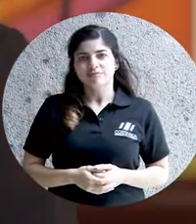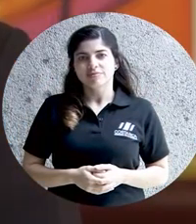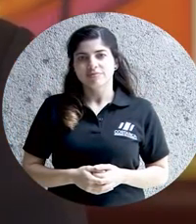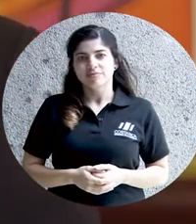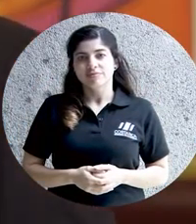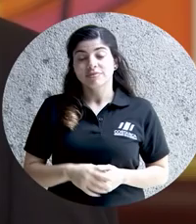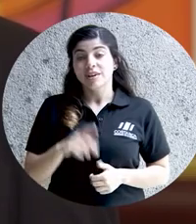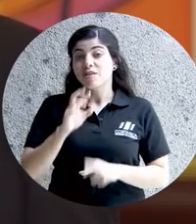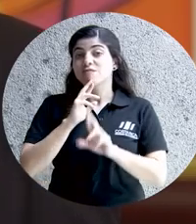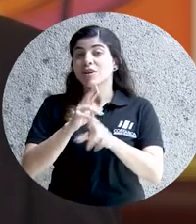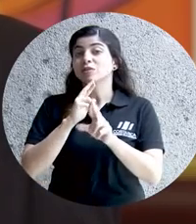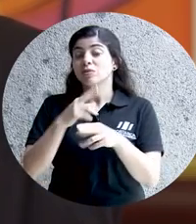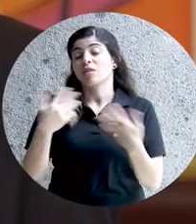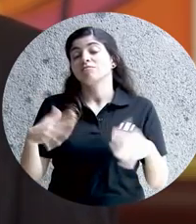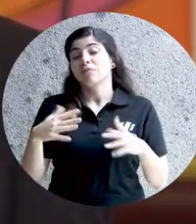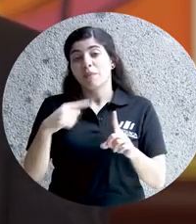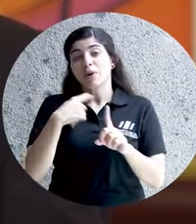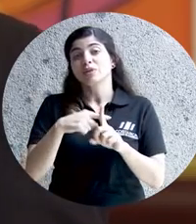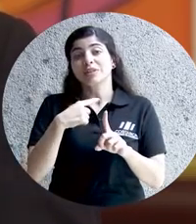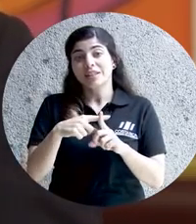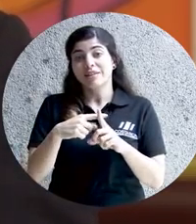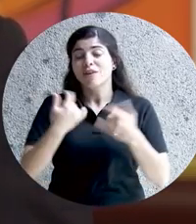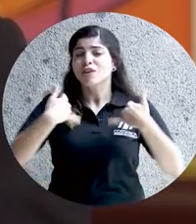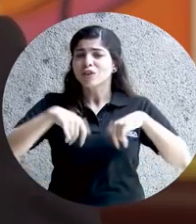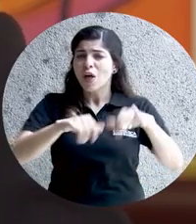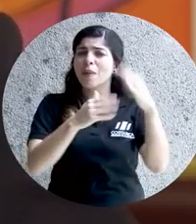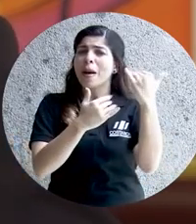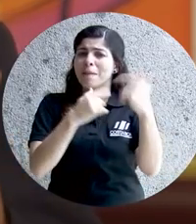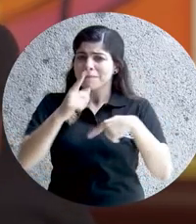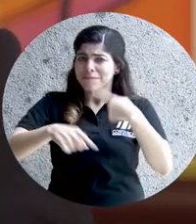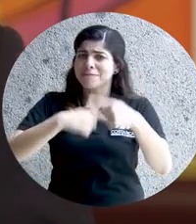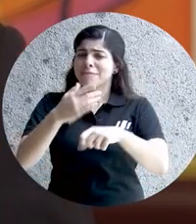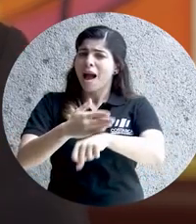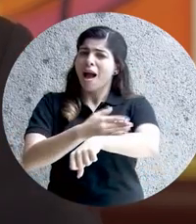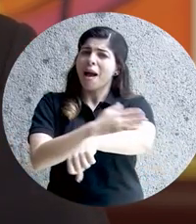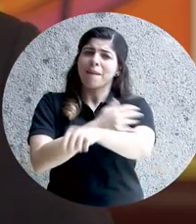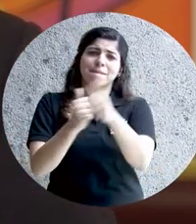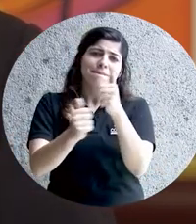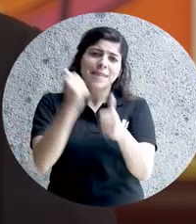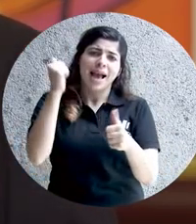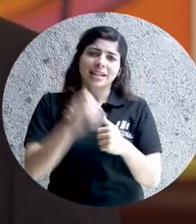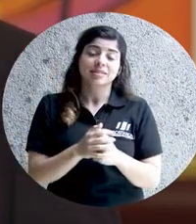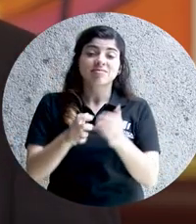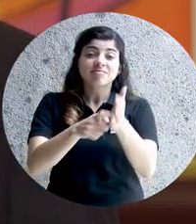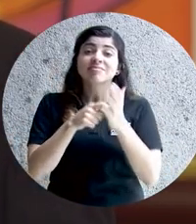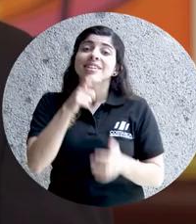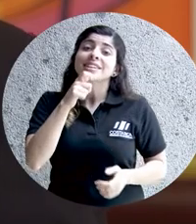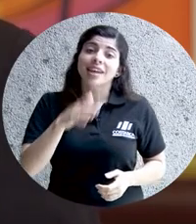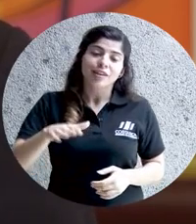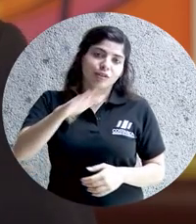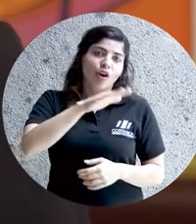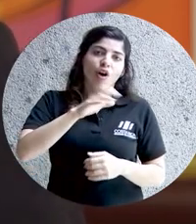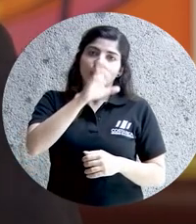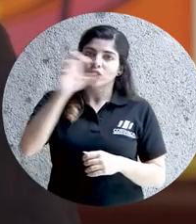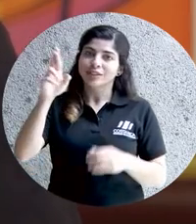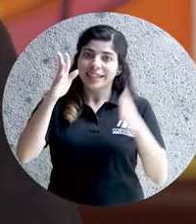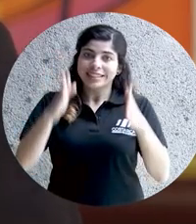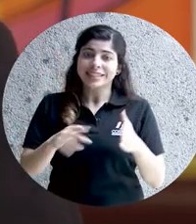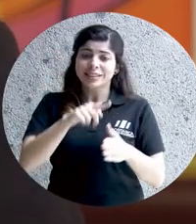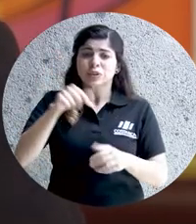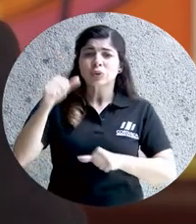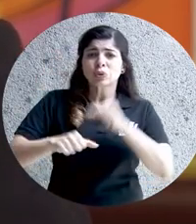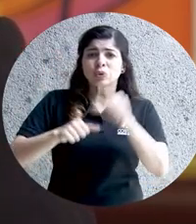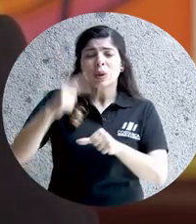Los resultados son positivos y todavía esperamos que mejoren mucho más. Nos lo exigen las y los costarricenses